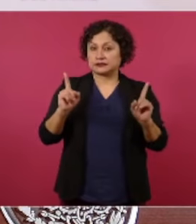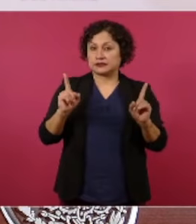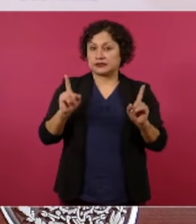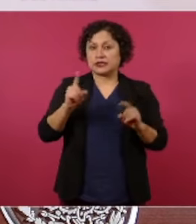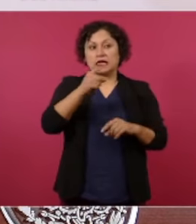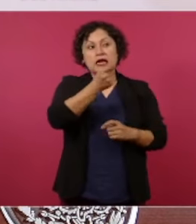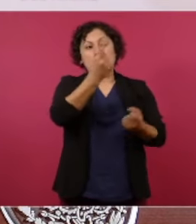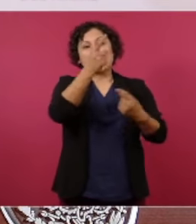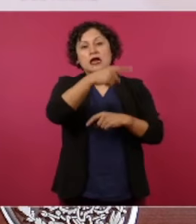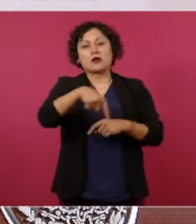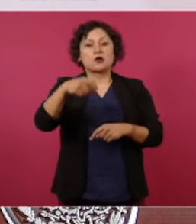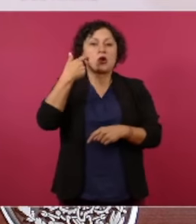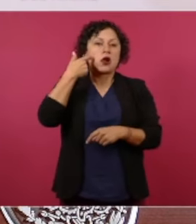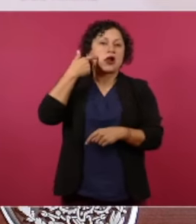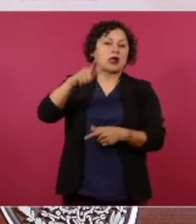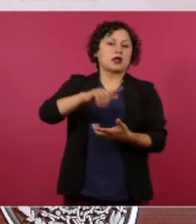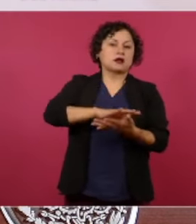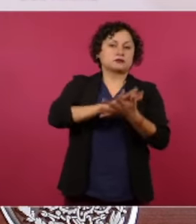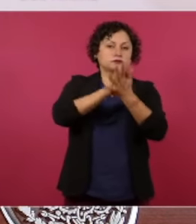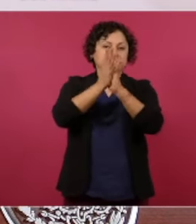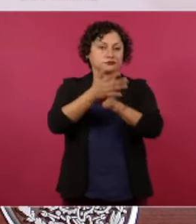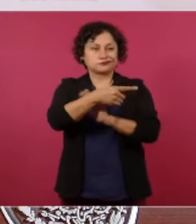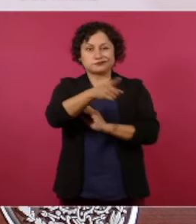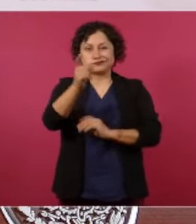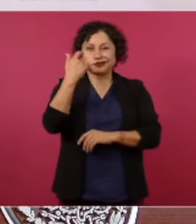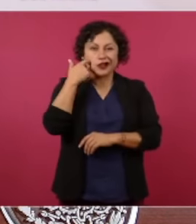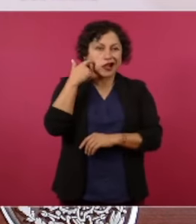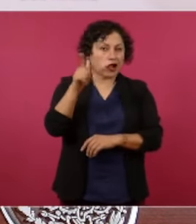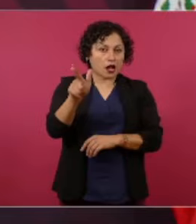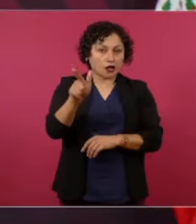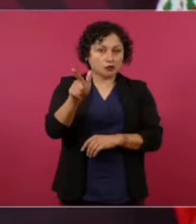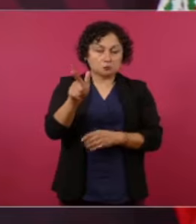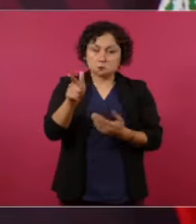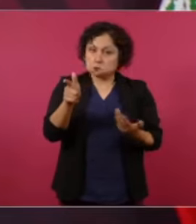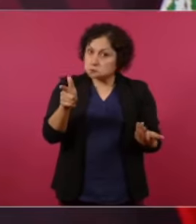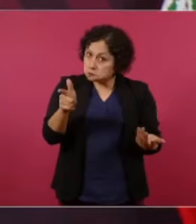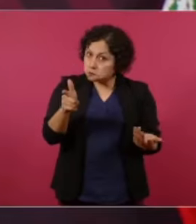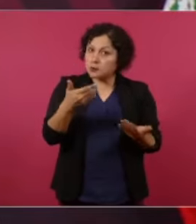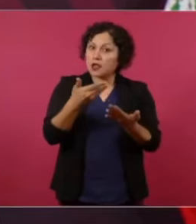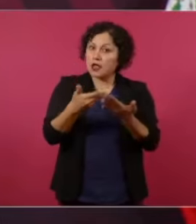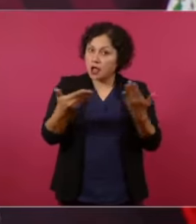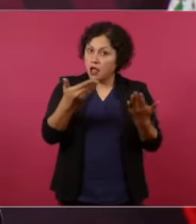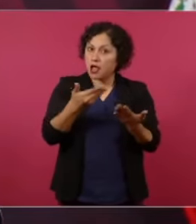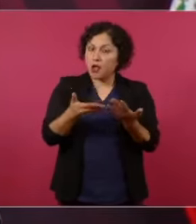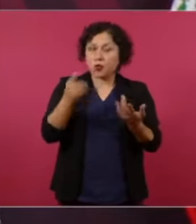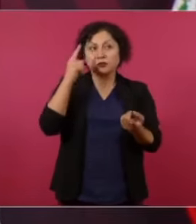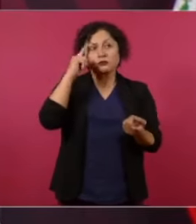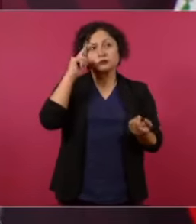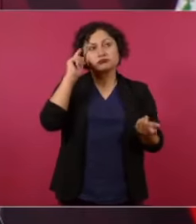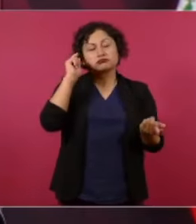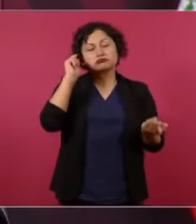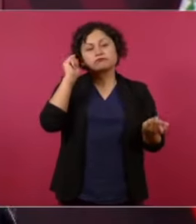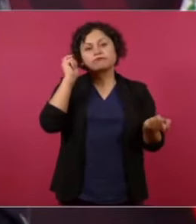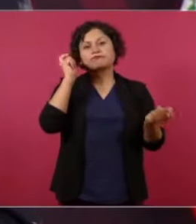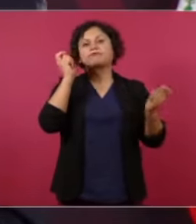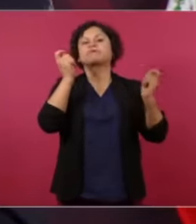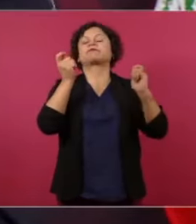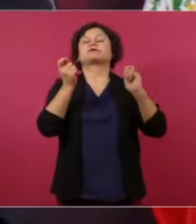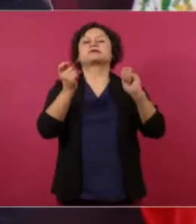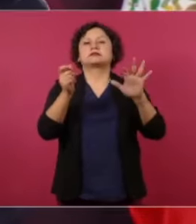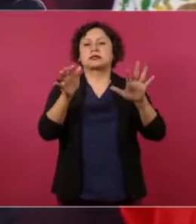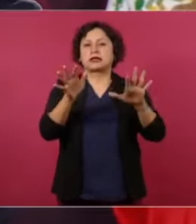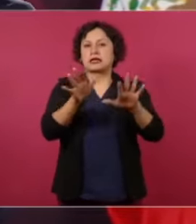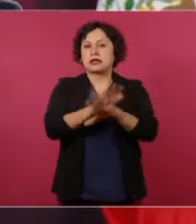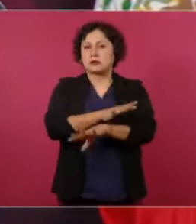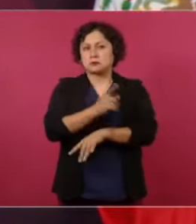transformación del país, están en un plan